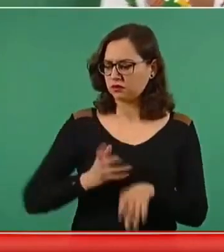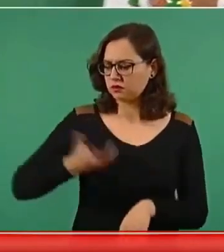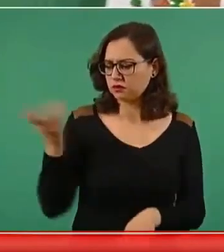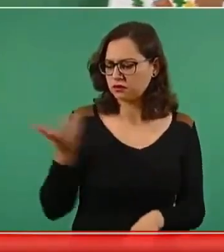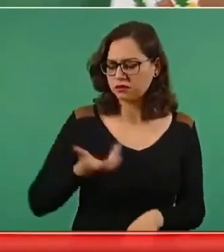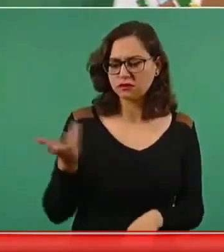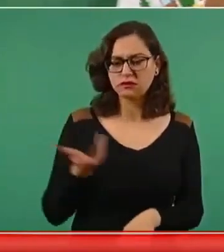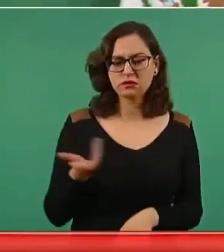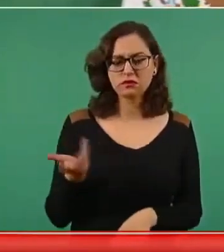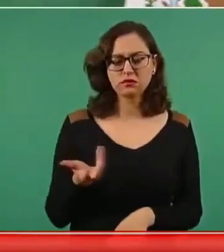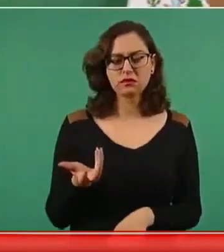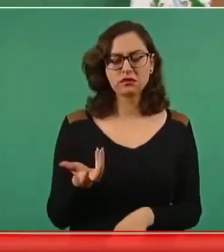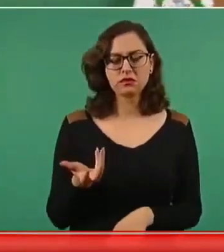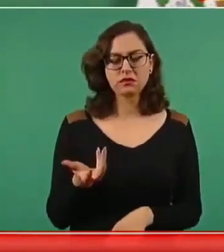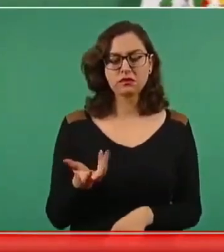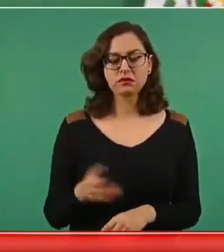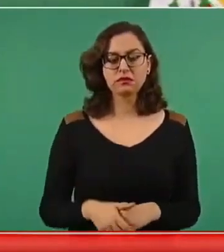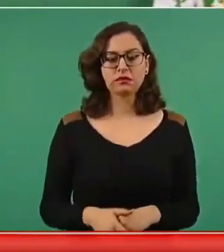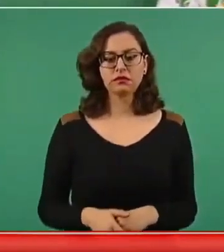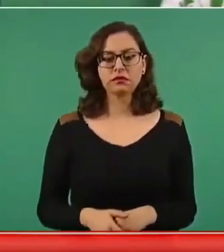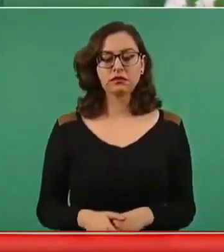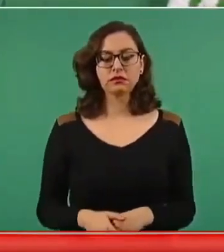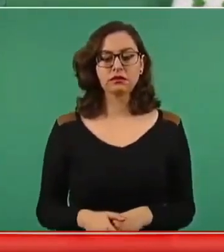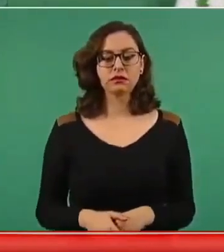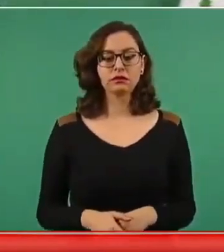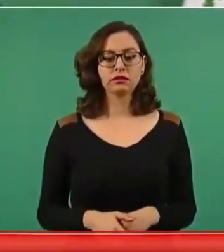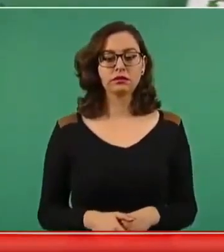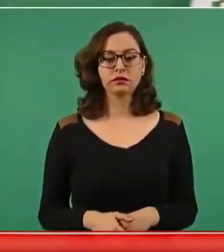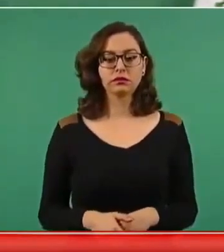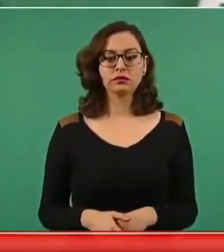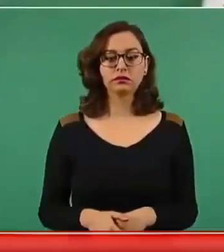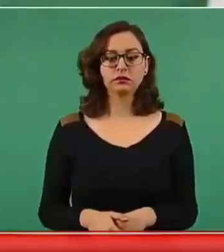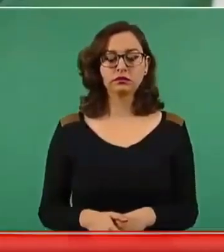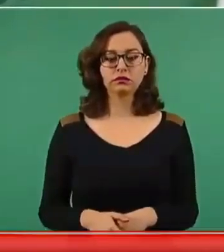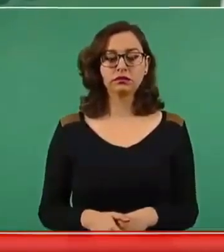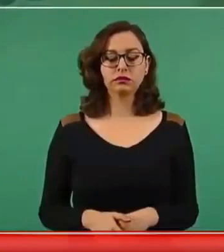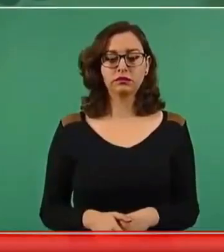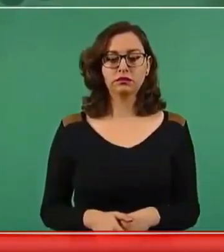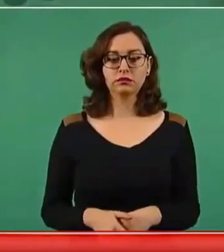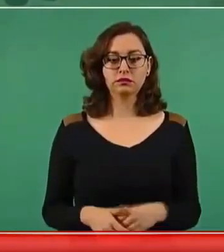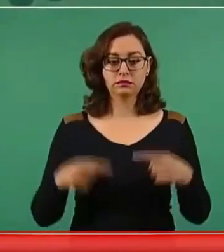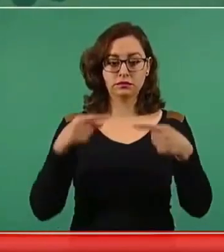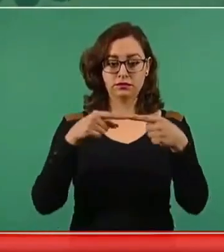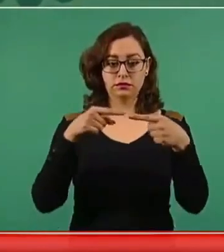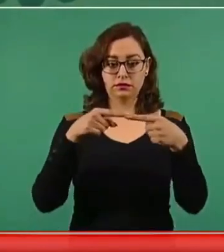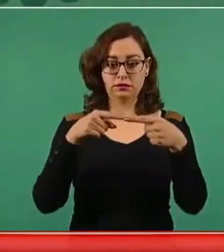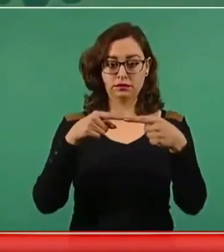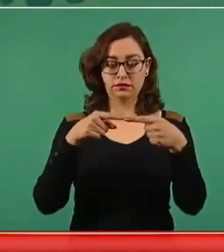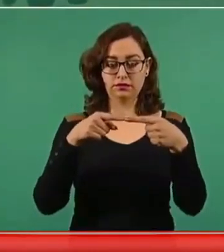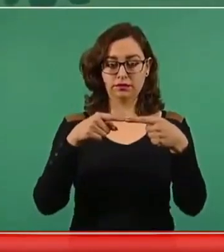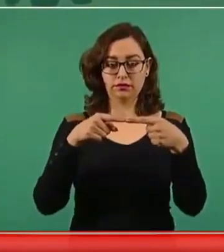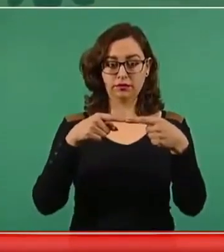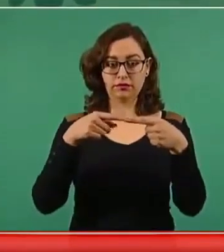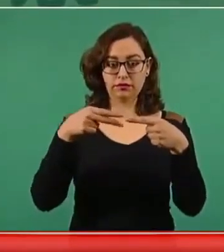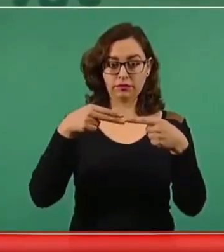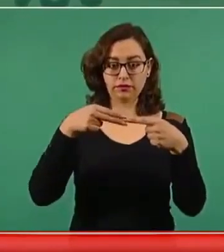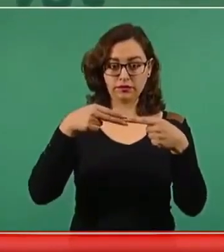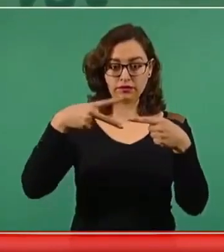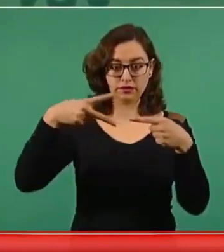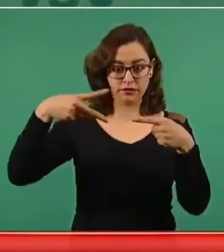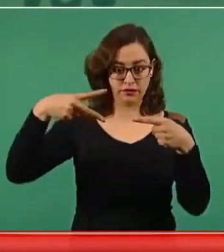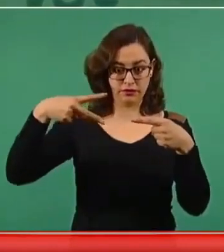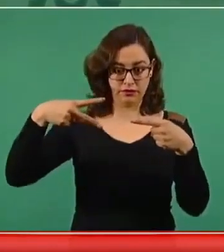Y tiene dos vertientes. Por eso hablo de dos capítulos.